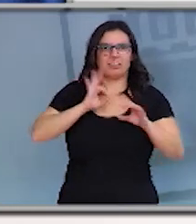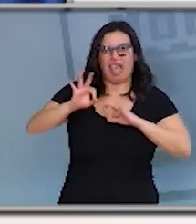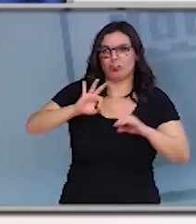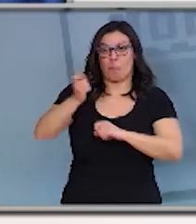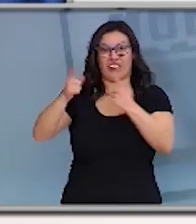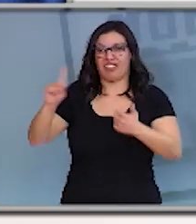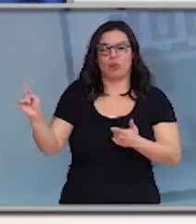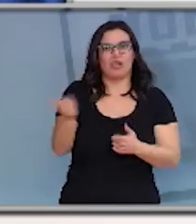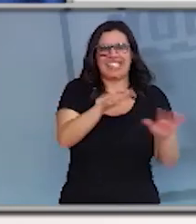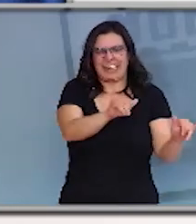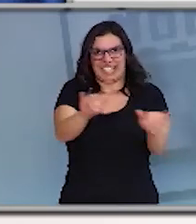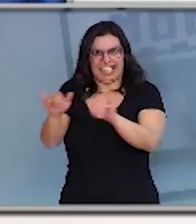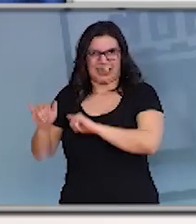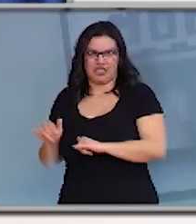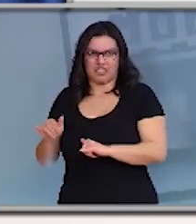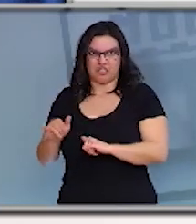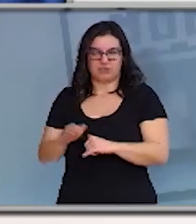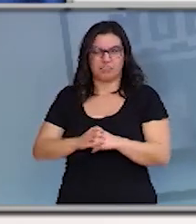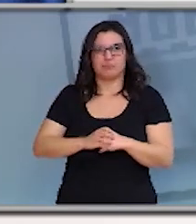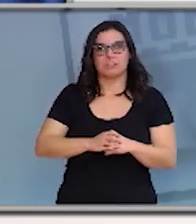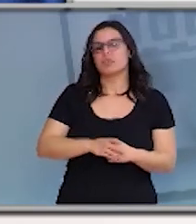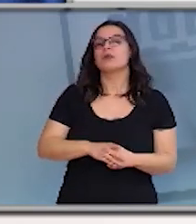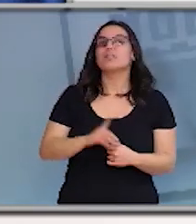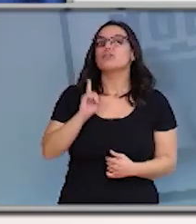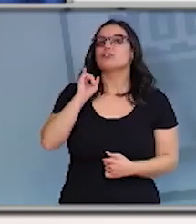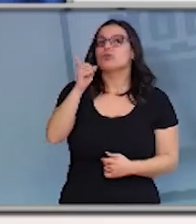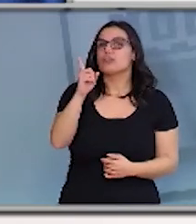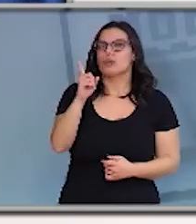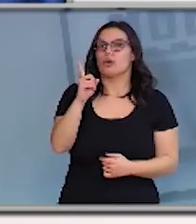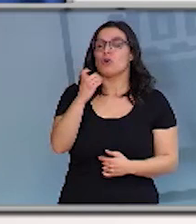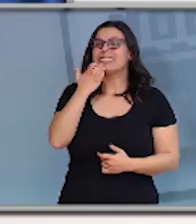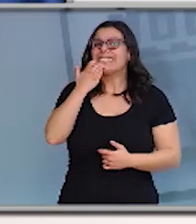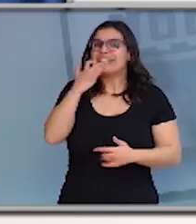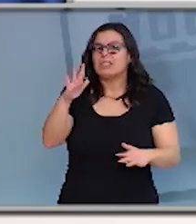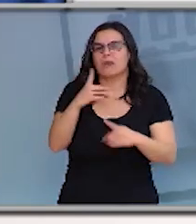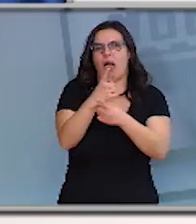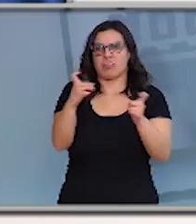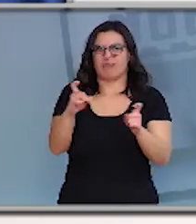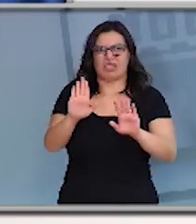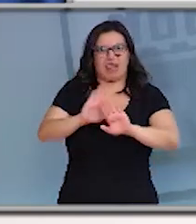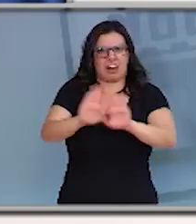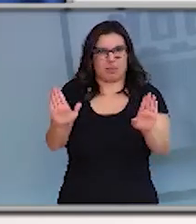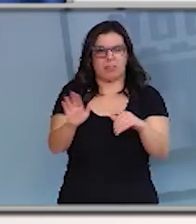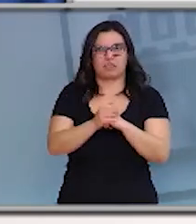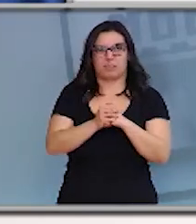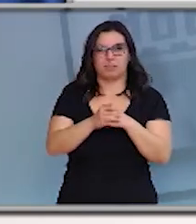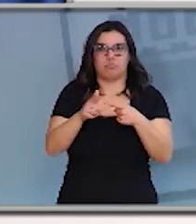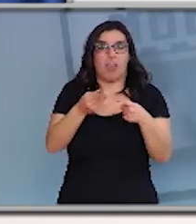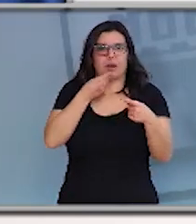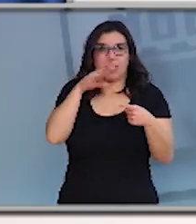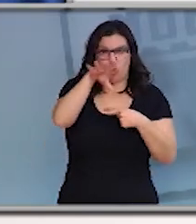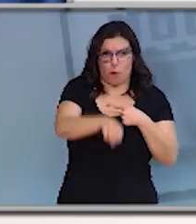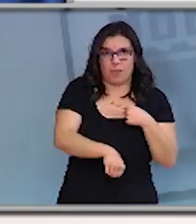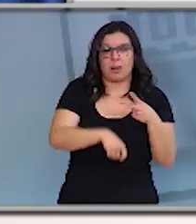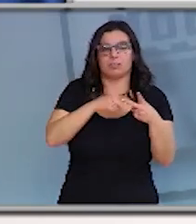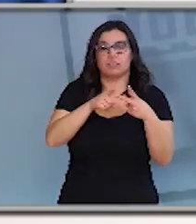todos ellos con las siguientes excepciones en caso estrictamente necesario. Los establecimientos de alimentación,